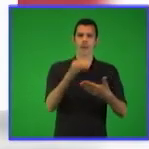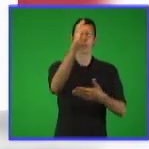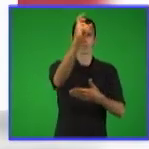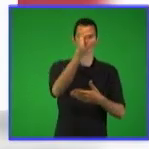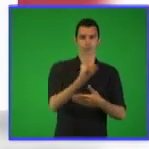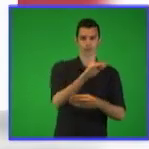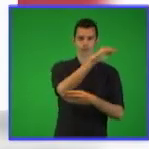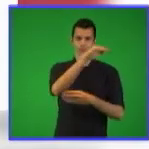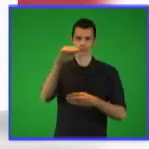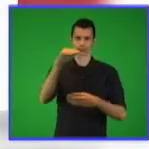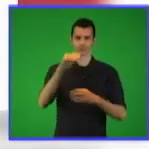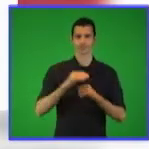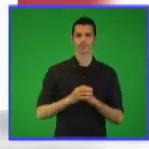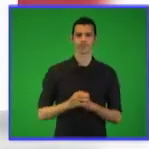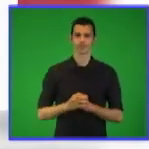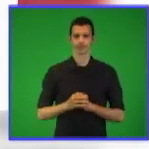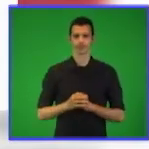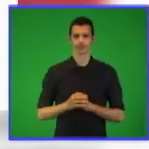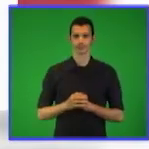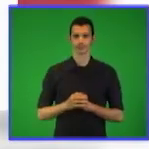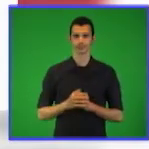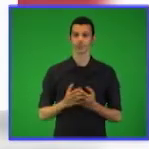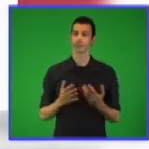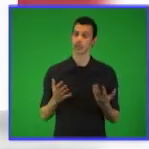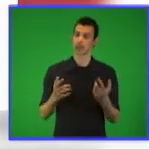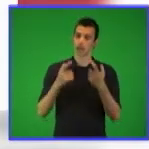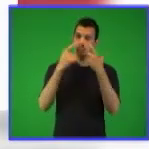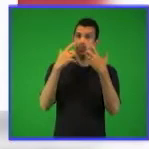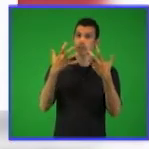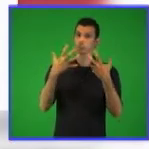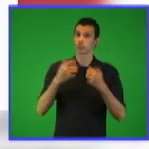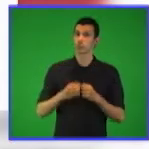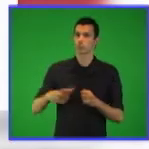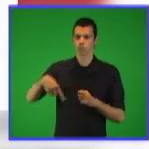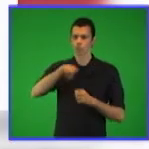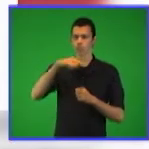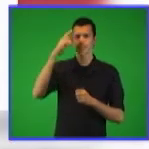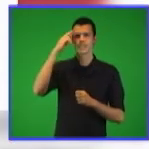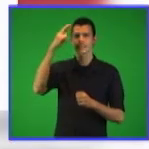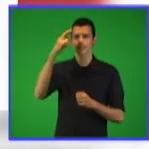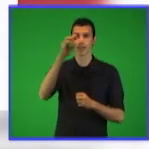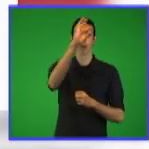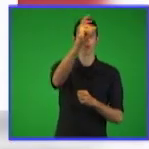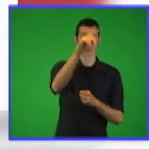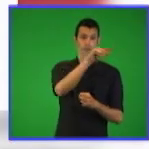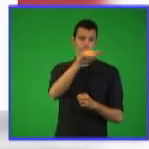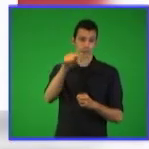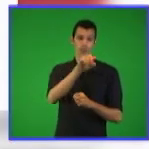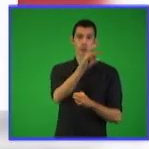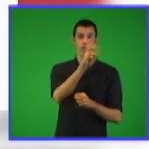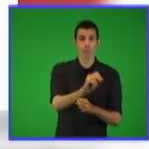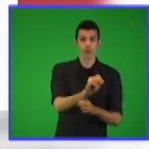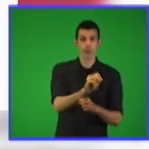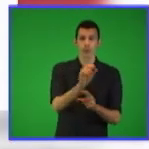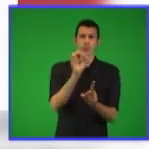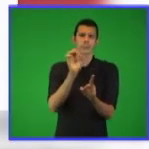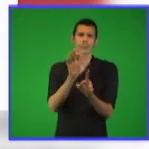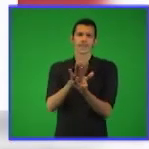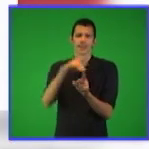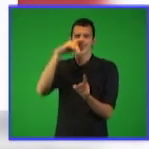mediante las nociones elementales de matemática que permiten familiarizar a los niños y niñas con